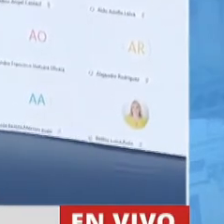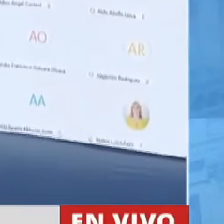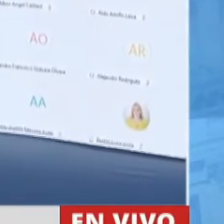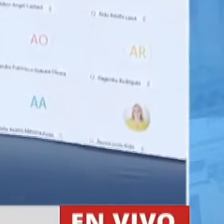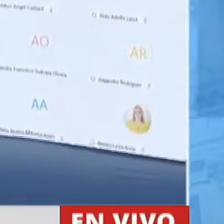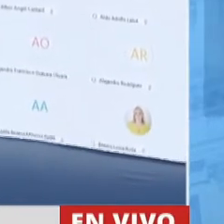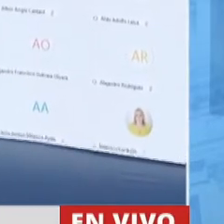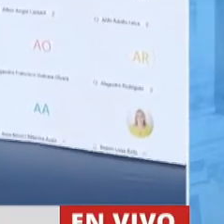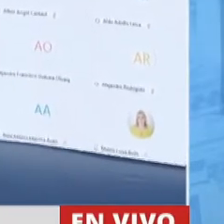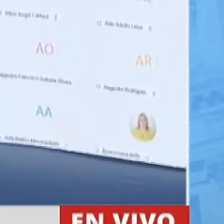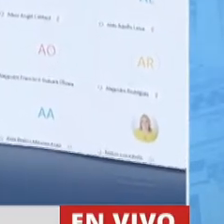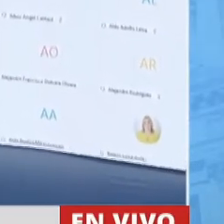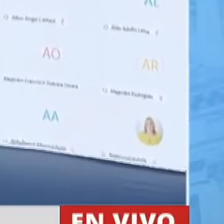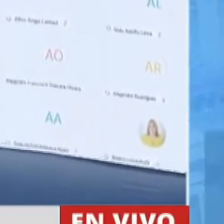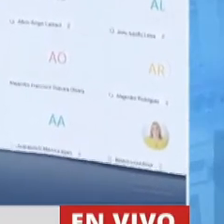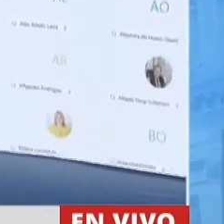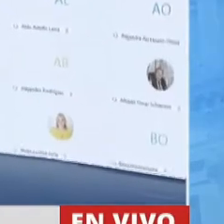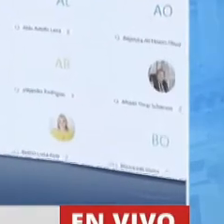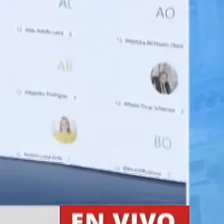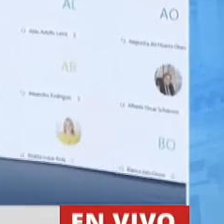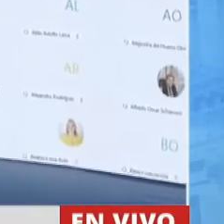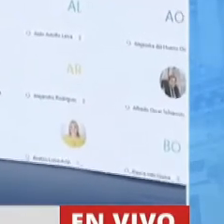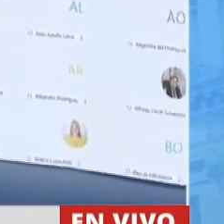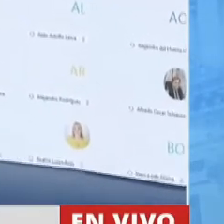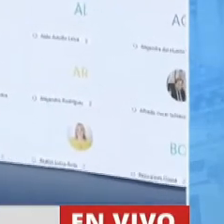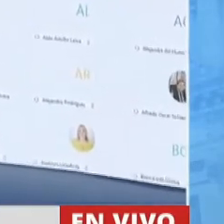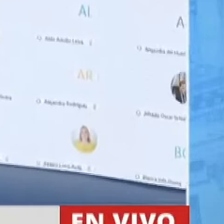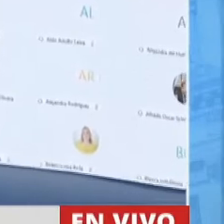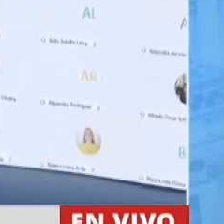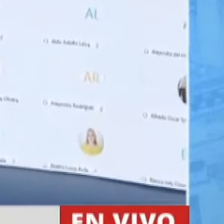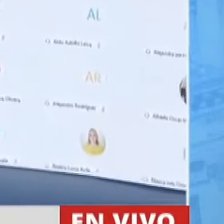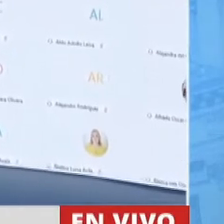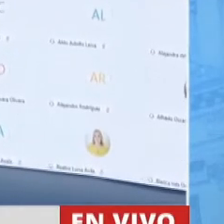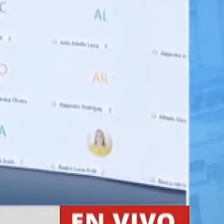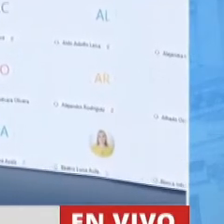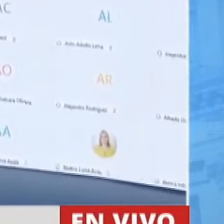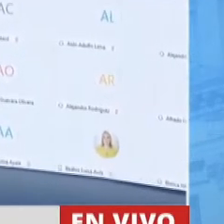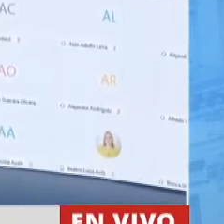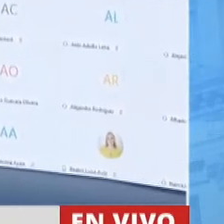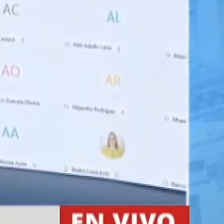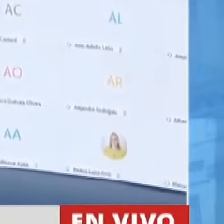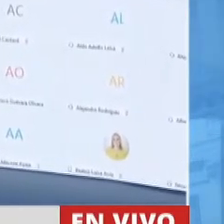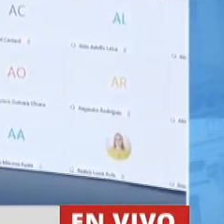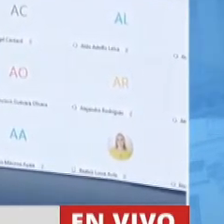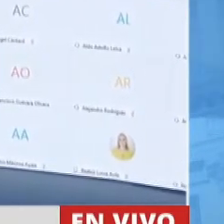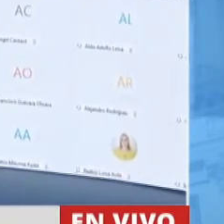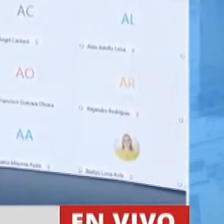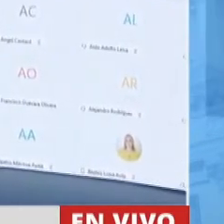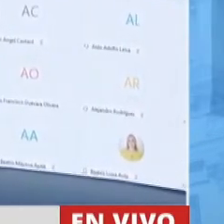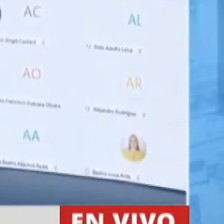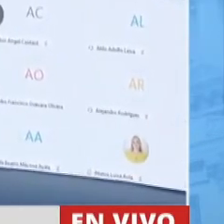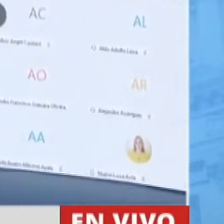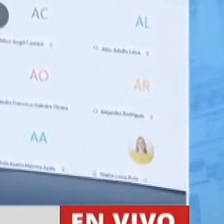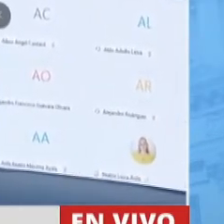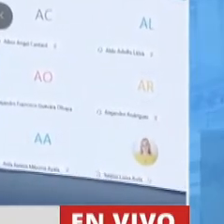experiencia precisamente que año tras año van adquiriendo. 400 bomberos están en este